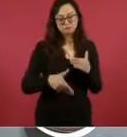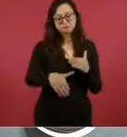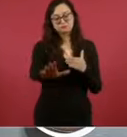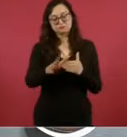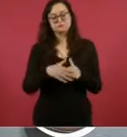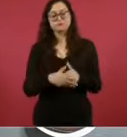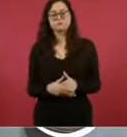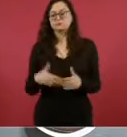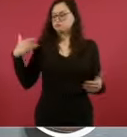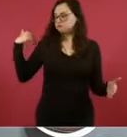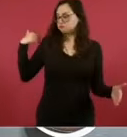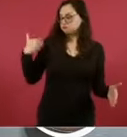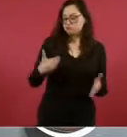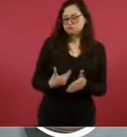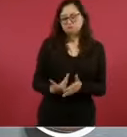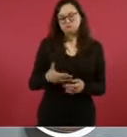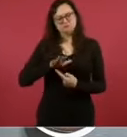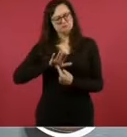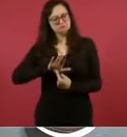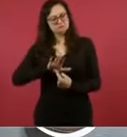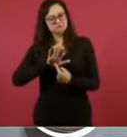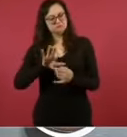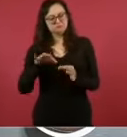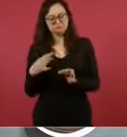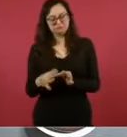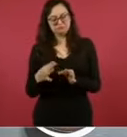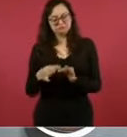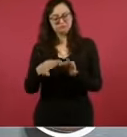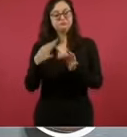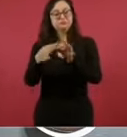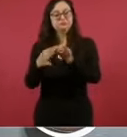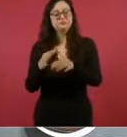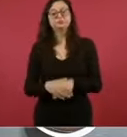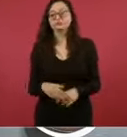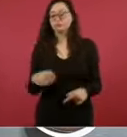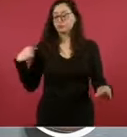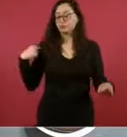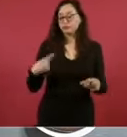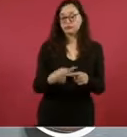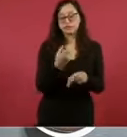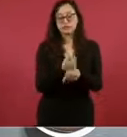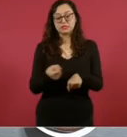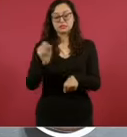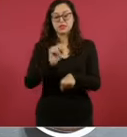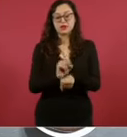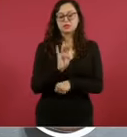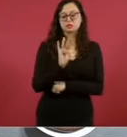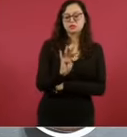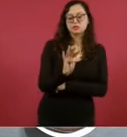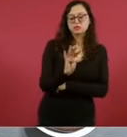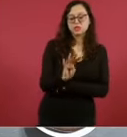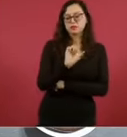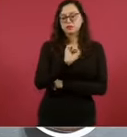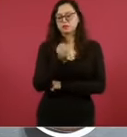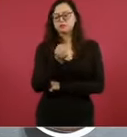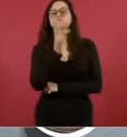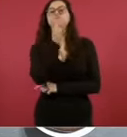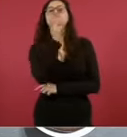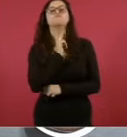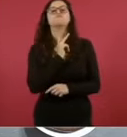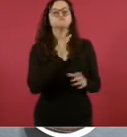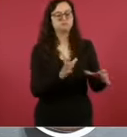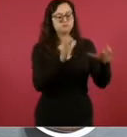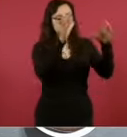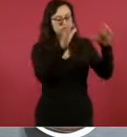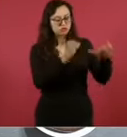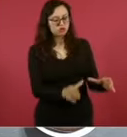Les comento que para el 19 de septiembre la mezcla mexicana de petróleo tuvo un precio a nivel internacional de 66